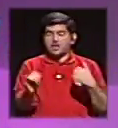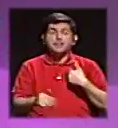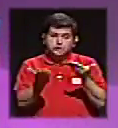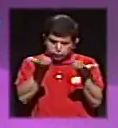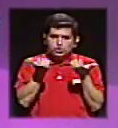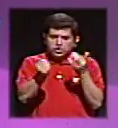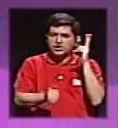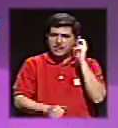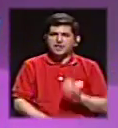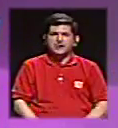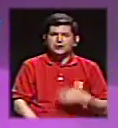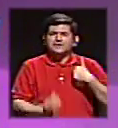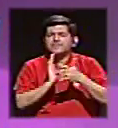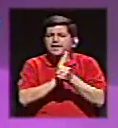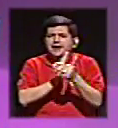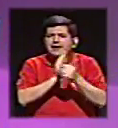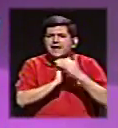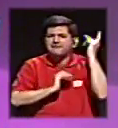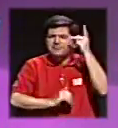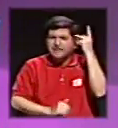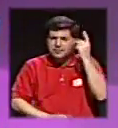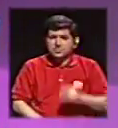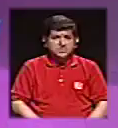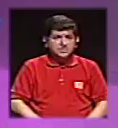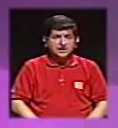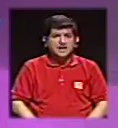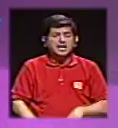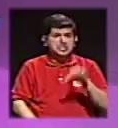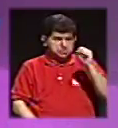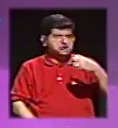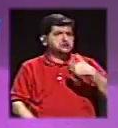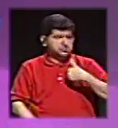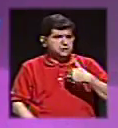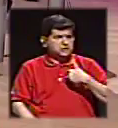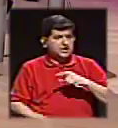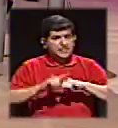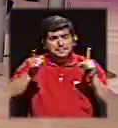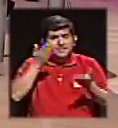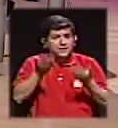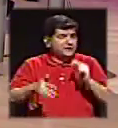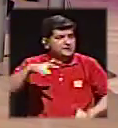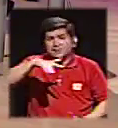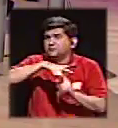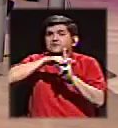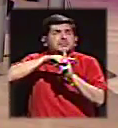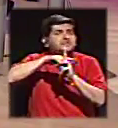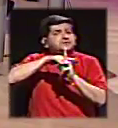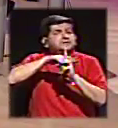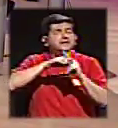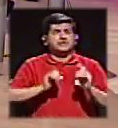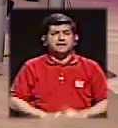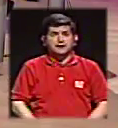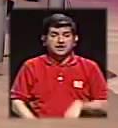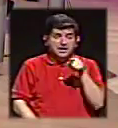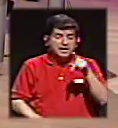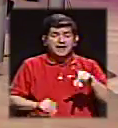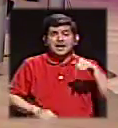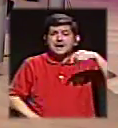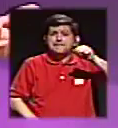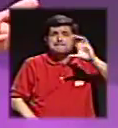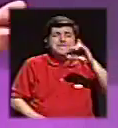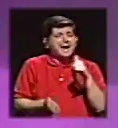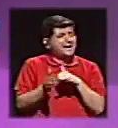Quisiera escucharlas. Tiene colmillo político no lo ha sacado, ¿verdad? Sí, si lo tiene no lo ha sacado todavía, ¿verdad? Y llega a un PAC